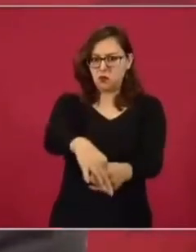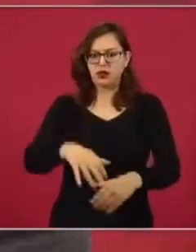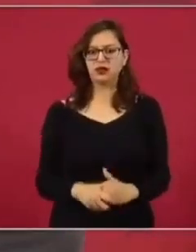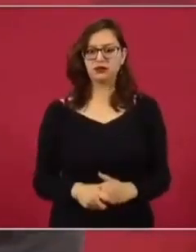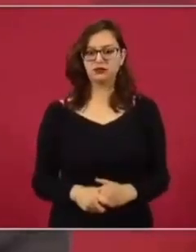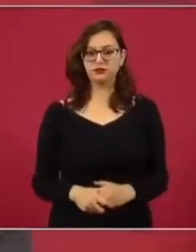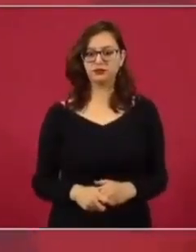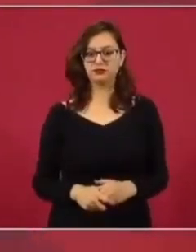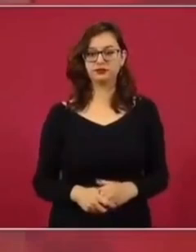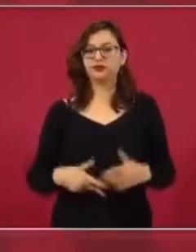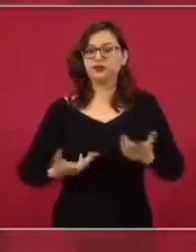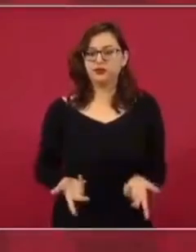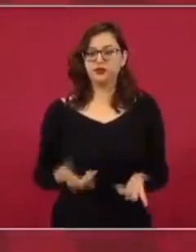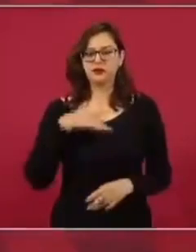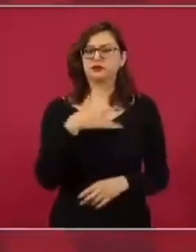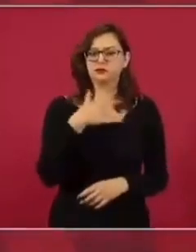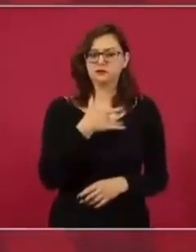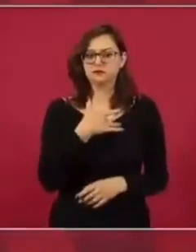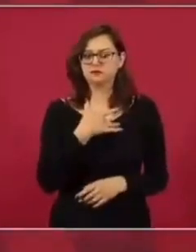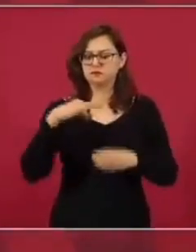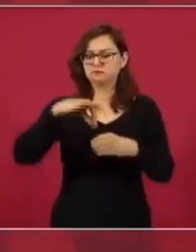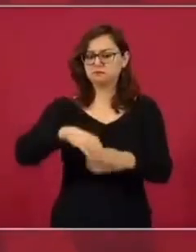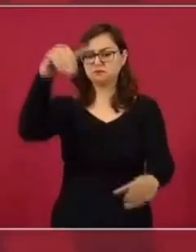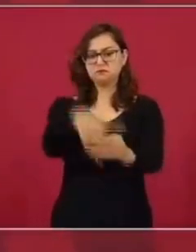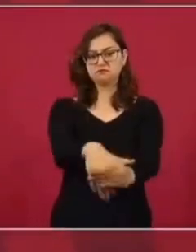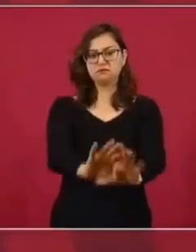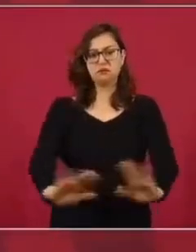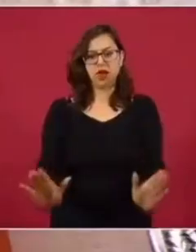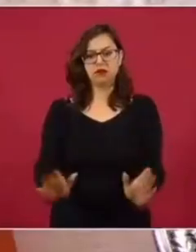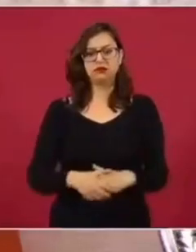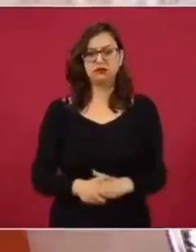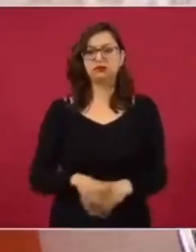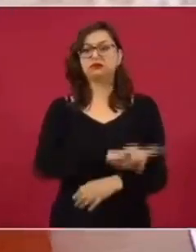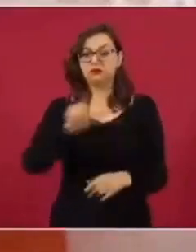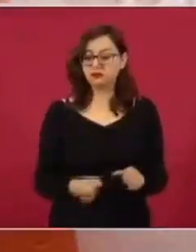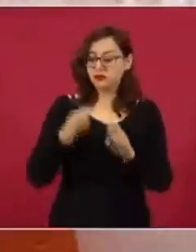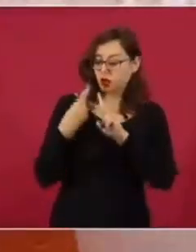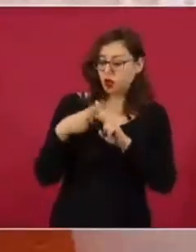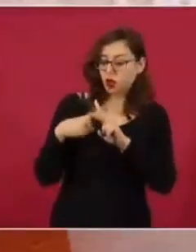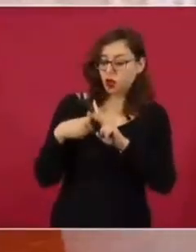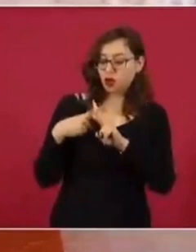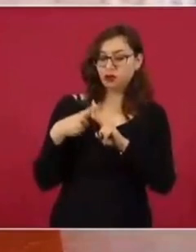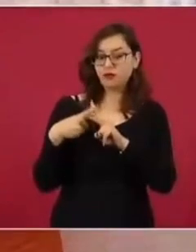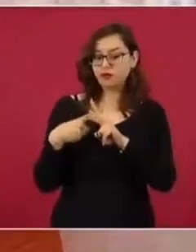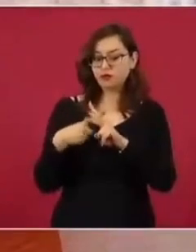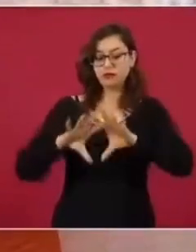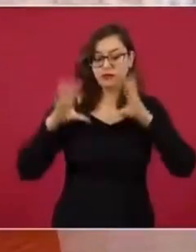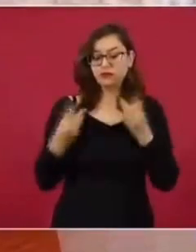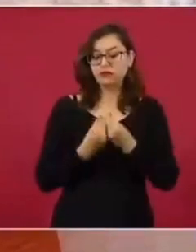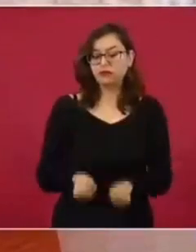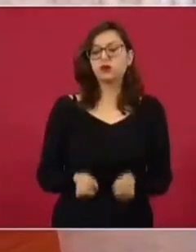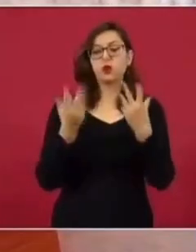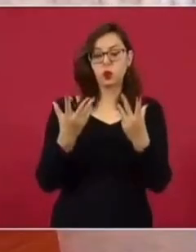a depositar una boleta. Se van a contar todas las boletas